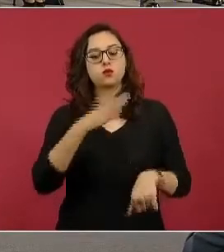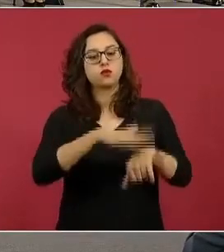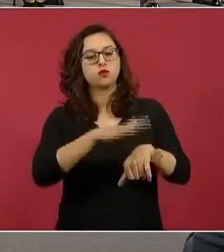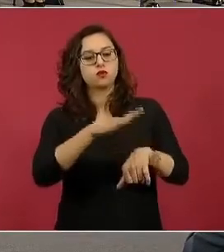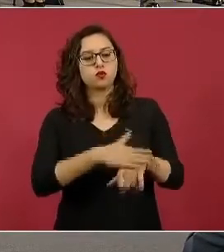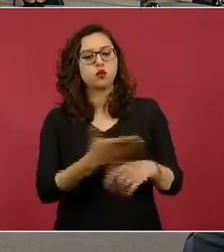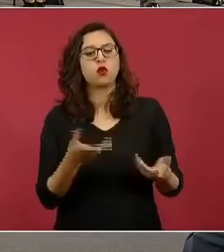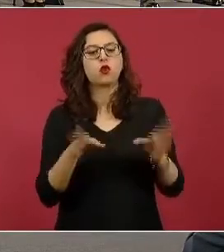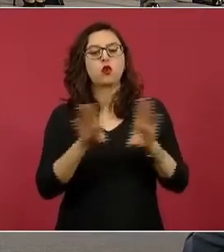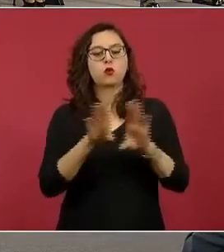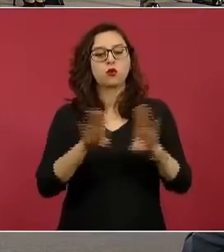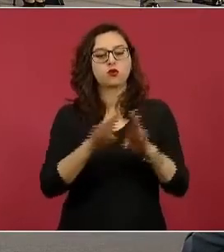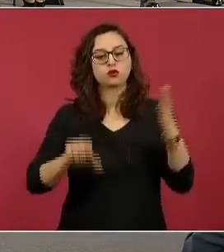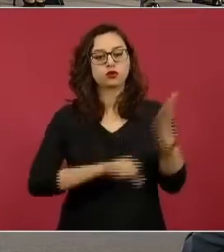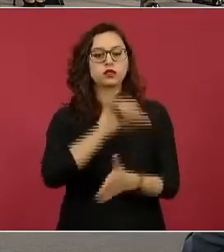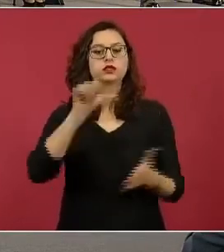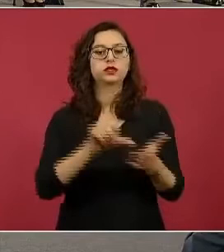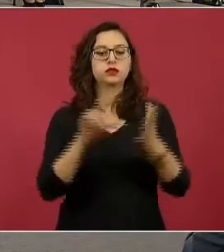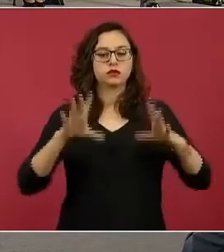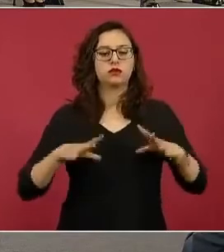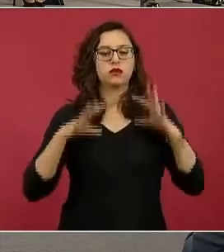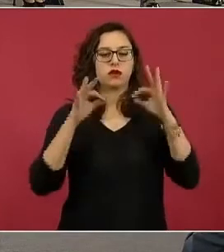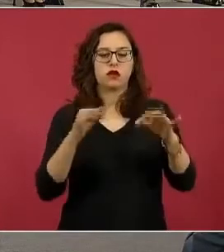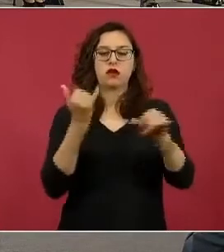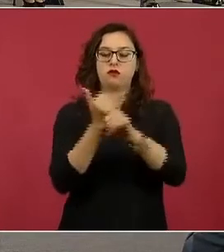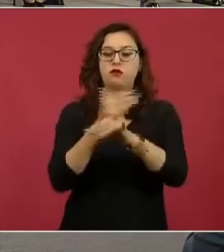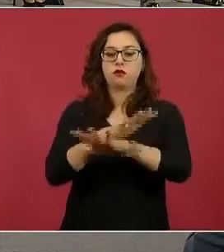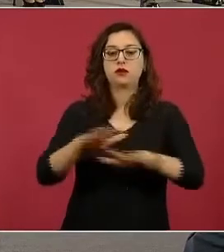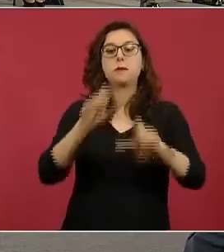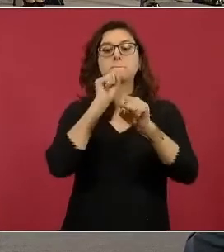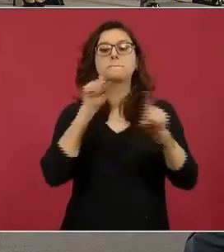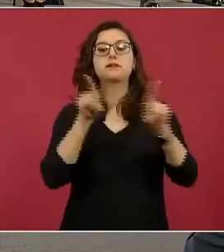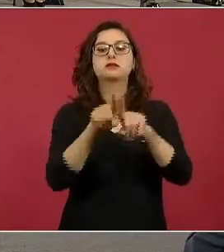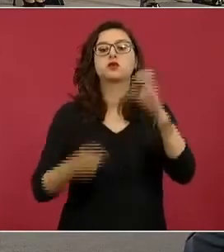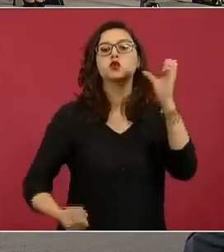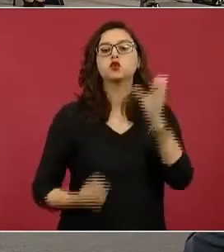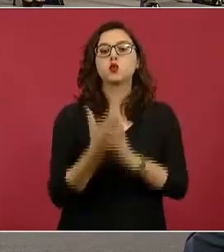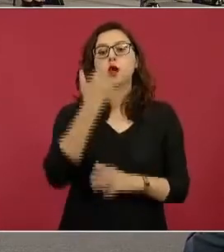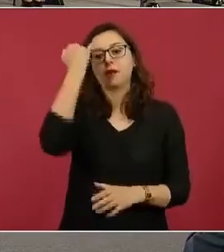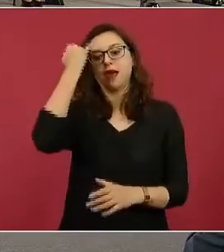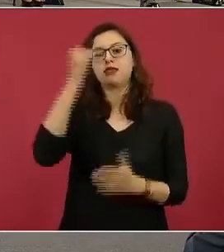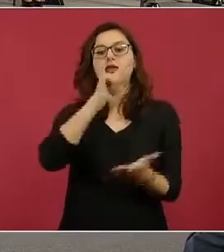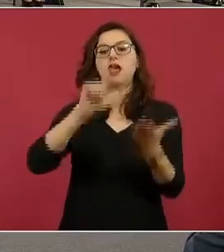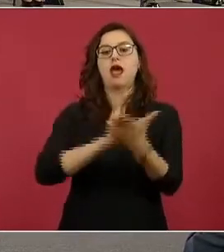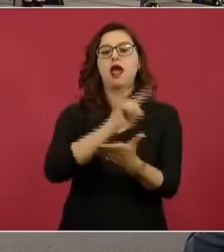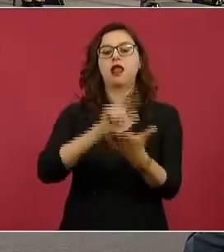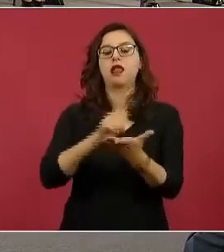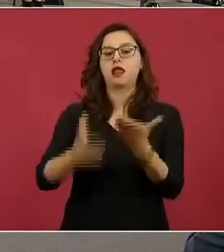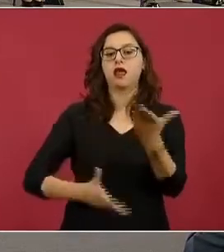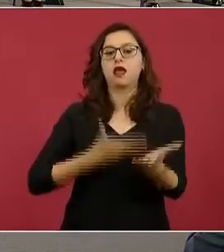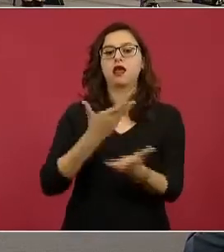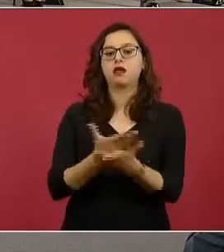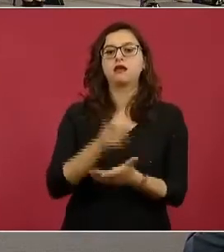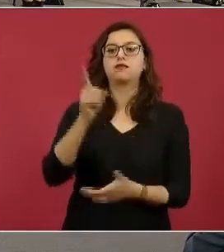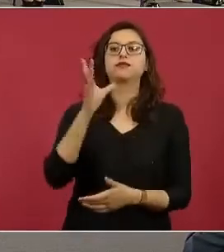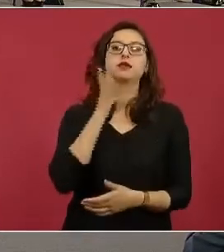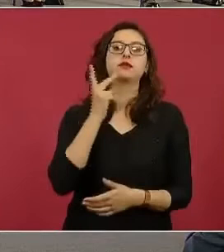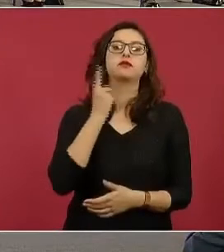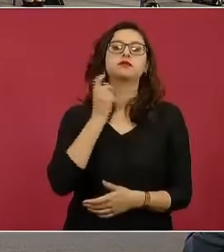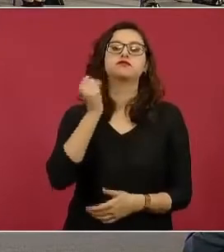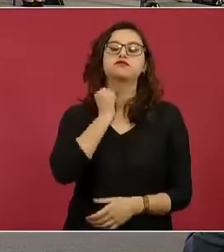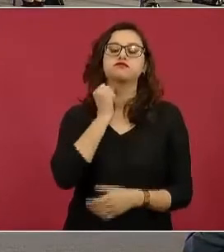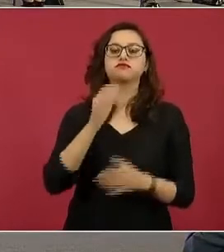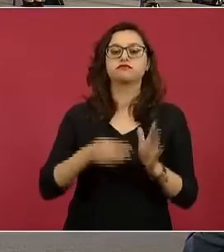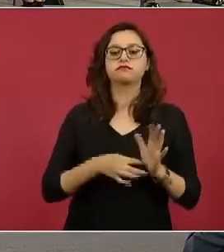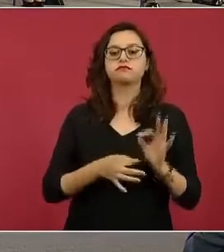la creación de este centro y de una iniciativa de ley que estaremos presentando en los próximos días ante el Congreso de la Unión.